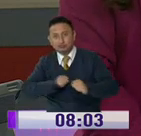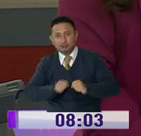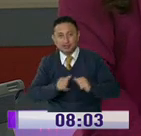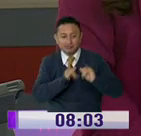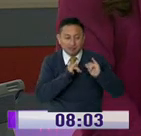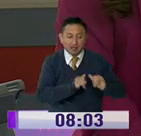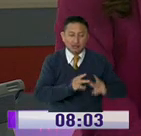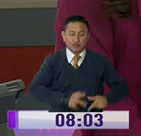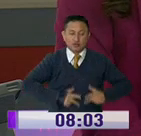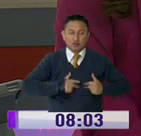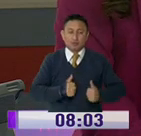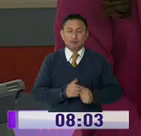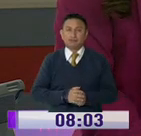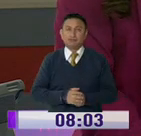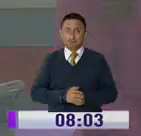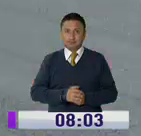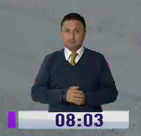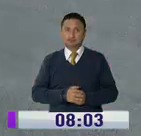mantenerse sanos.